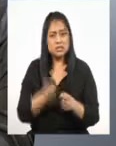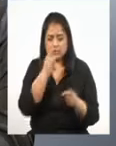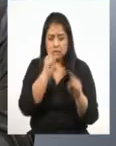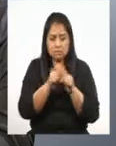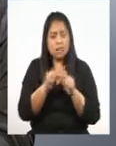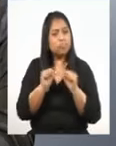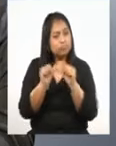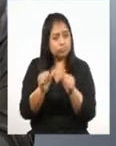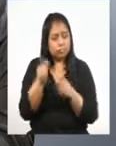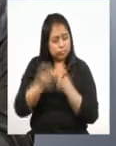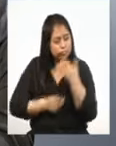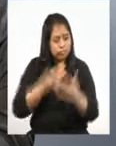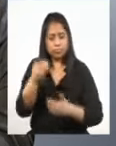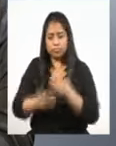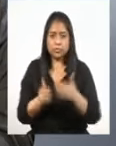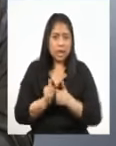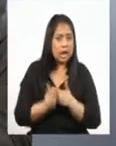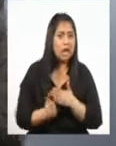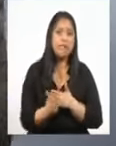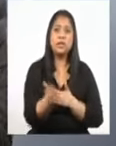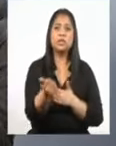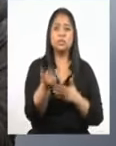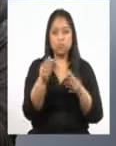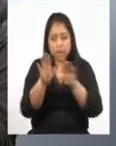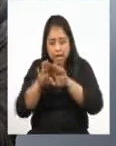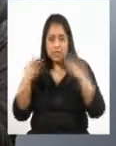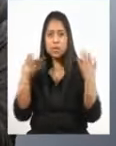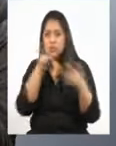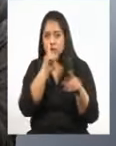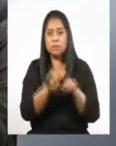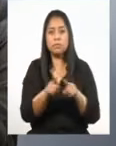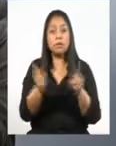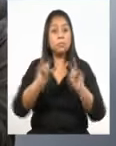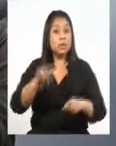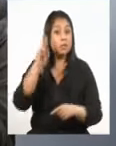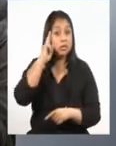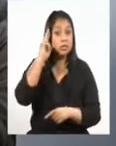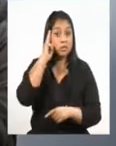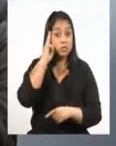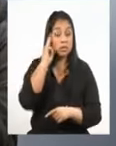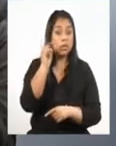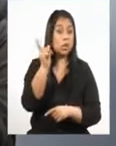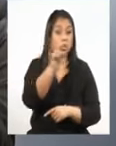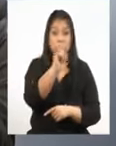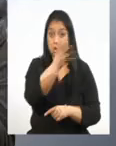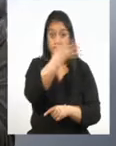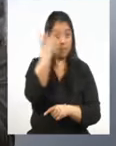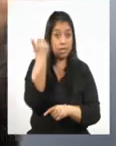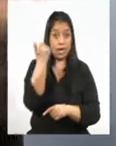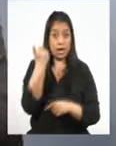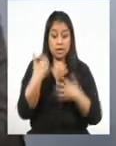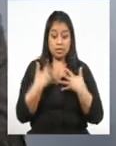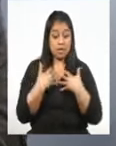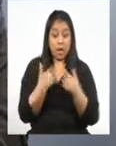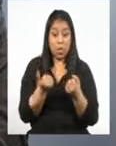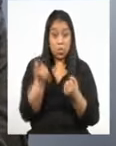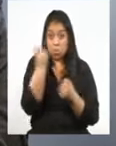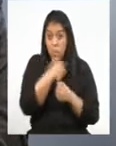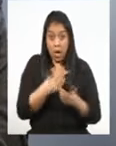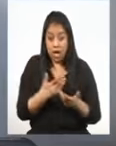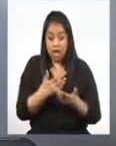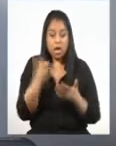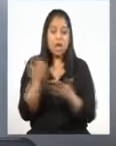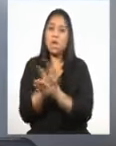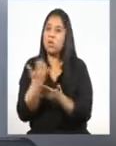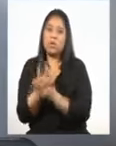avanzando y se siga abriendo. Pero recordémonos, no hay que olvidar que sin salud no hay economía.